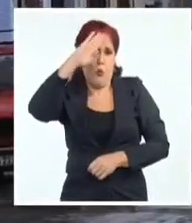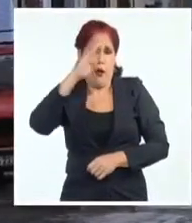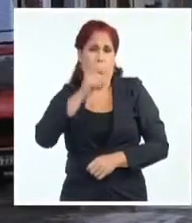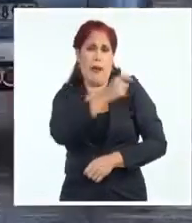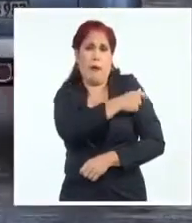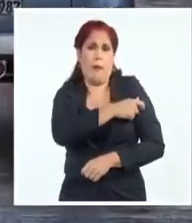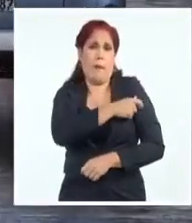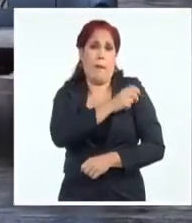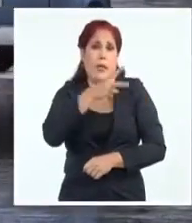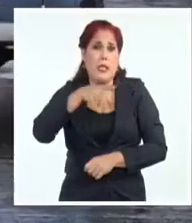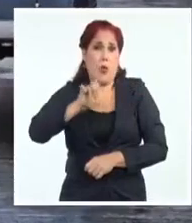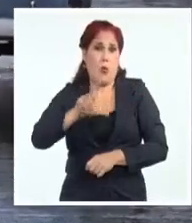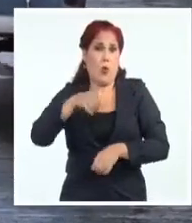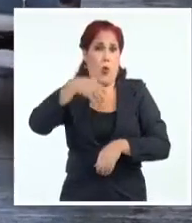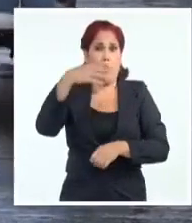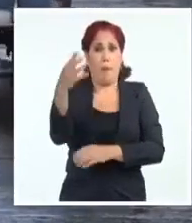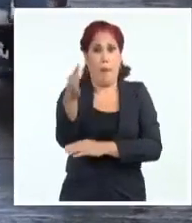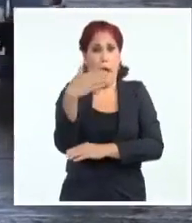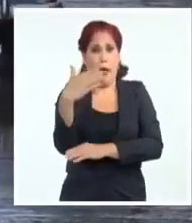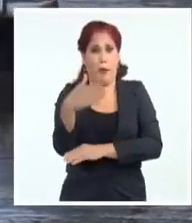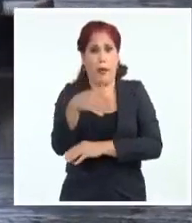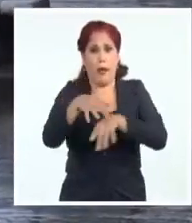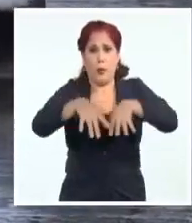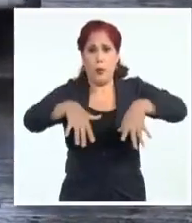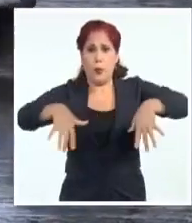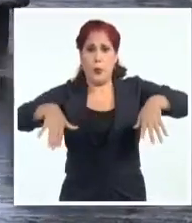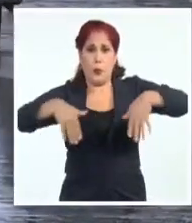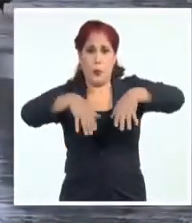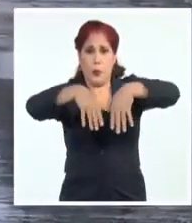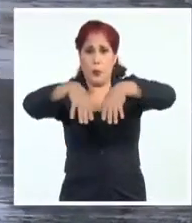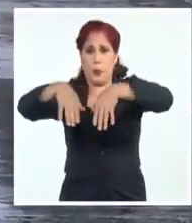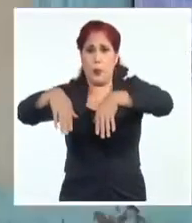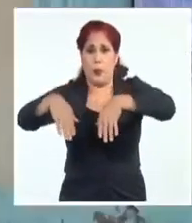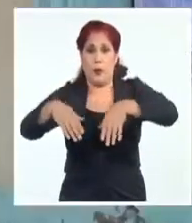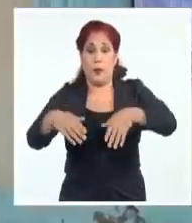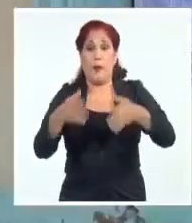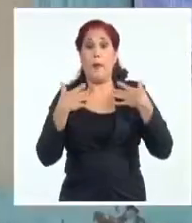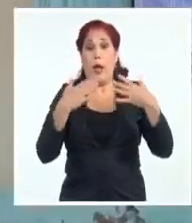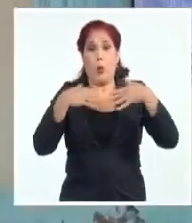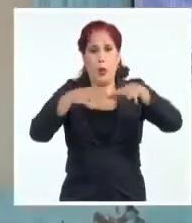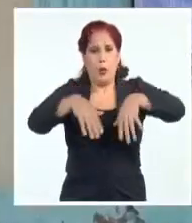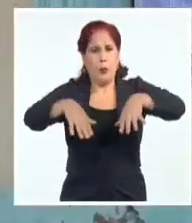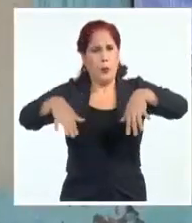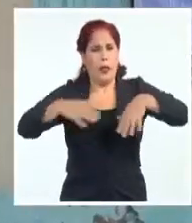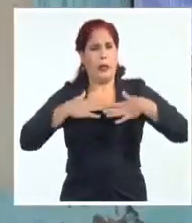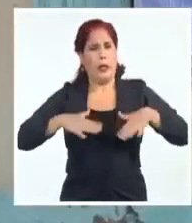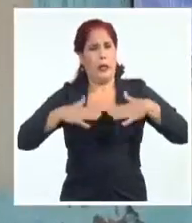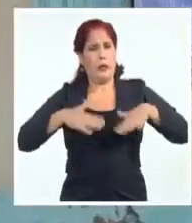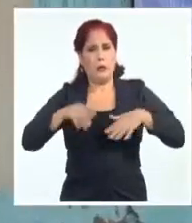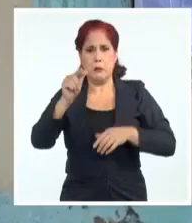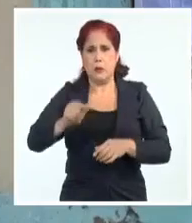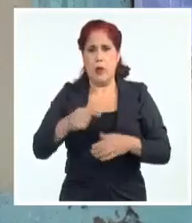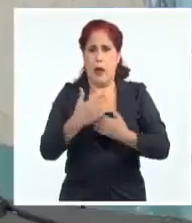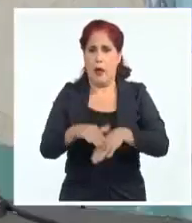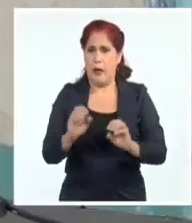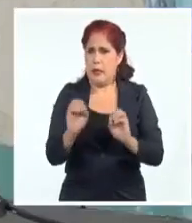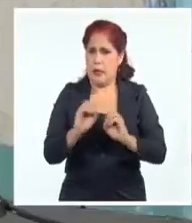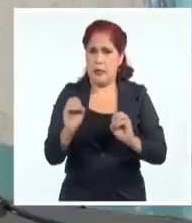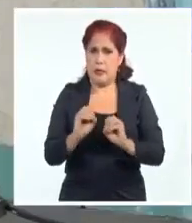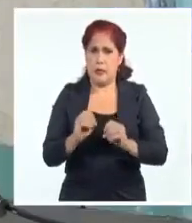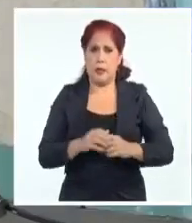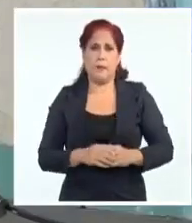26 de julio, en alegoría a estos días de la rebeldía nacional, la tranquilidad de las personas, las consignas